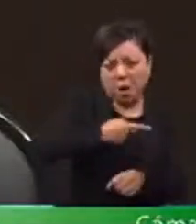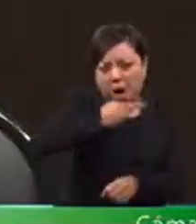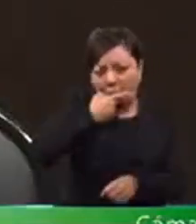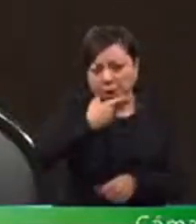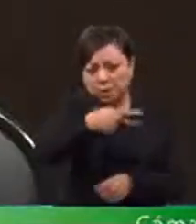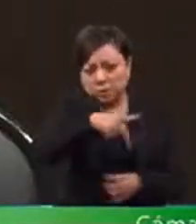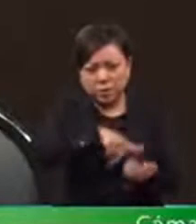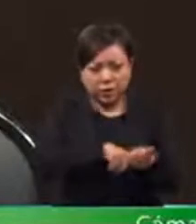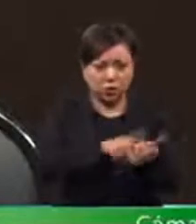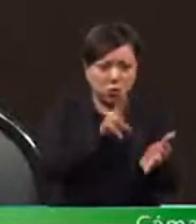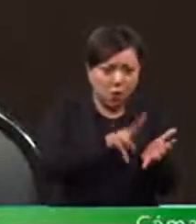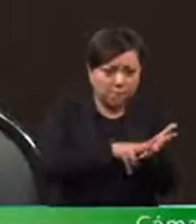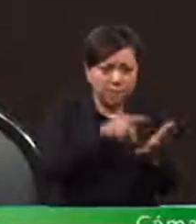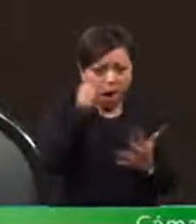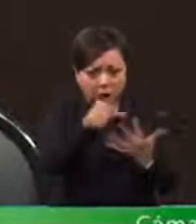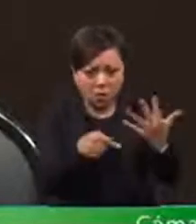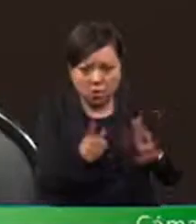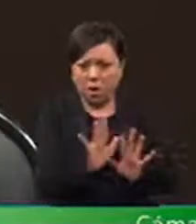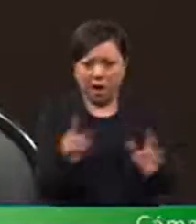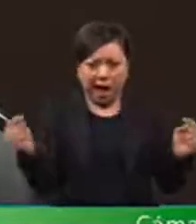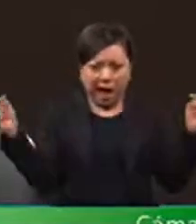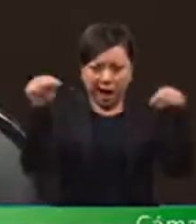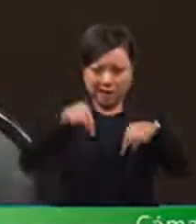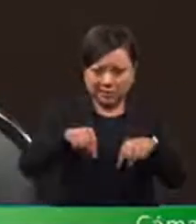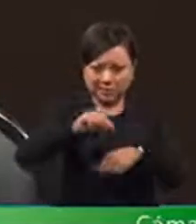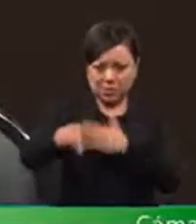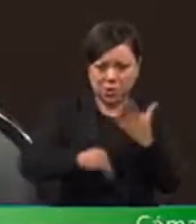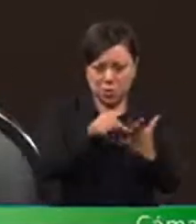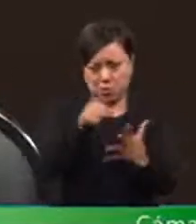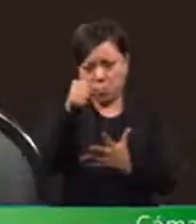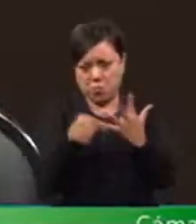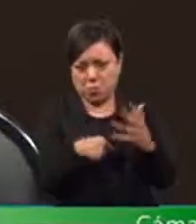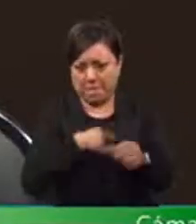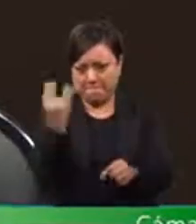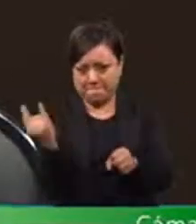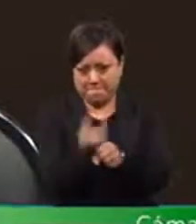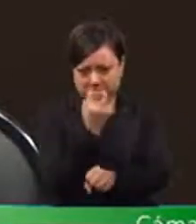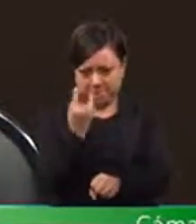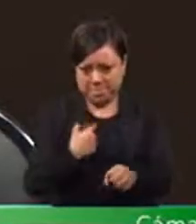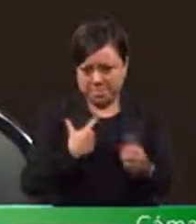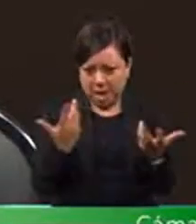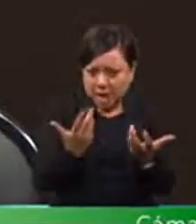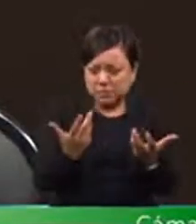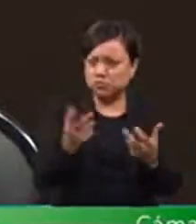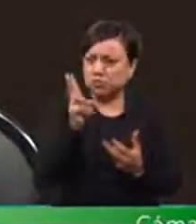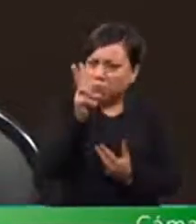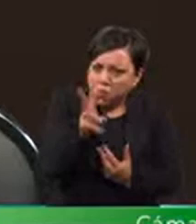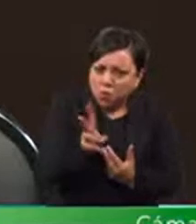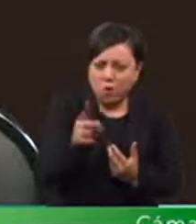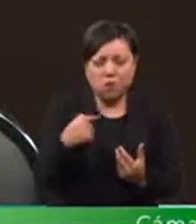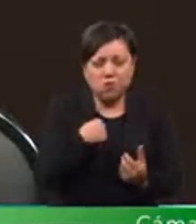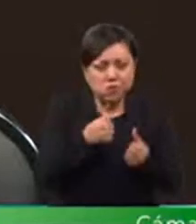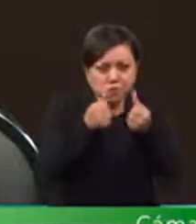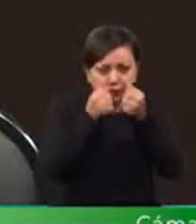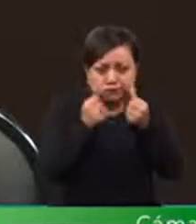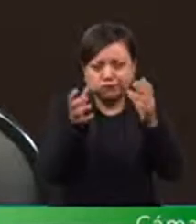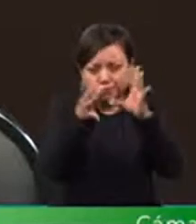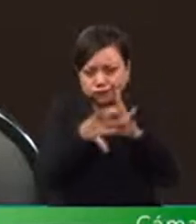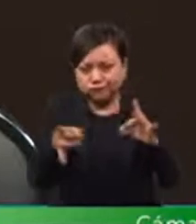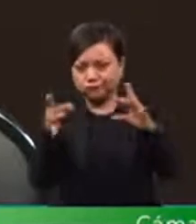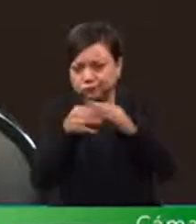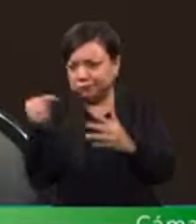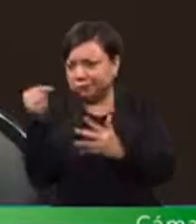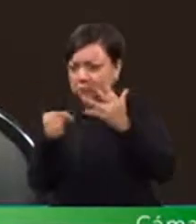principios, sino en el que están haciendo aquí mismo. Lo he escuchado con mucha atención. Han señalado